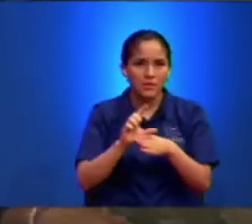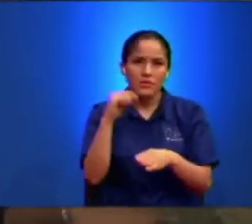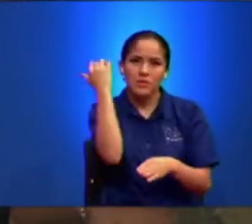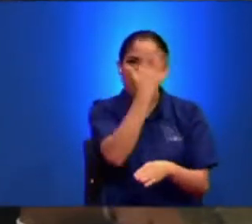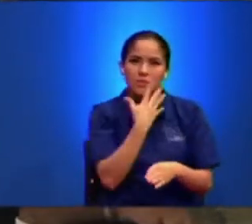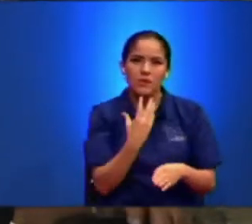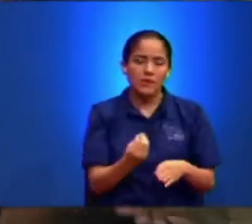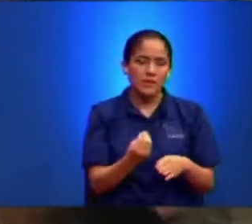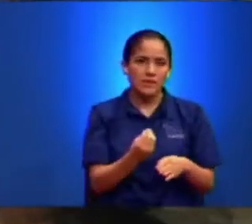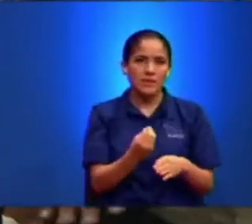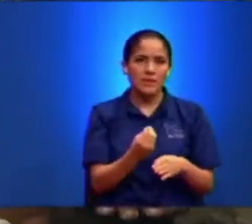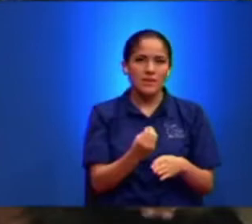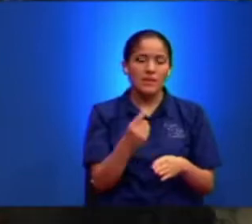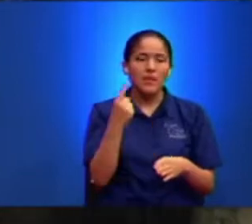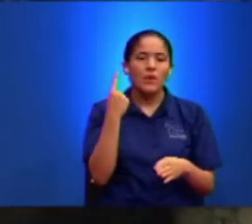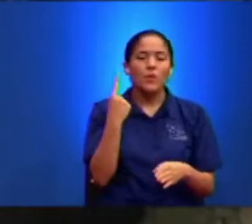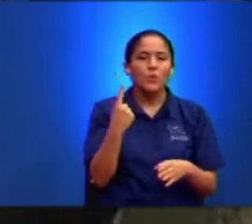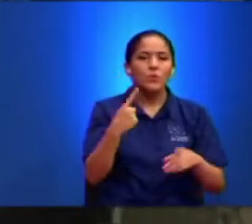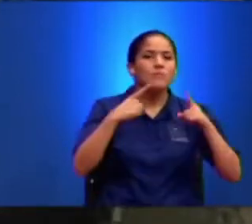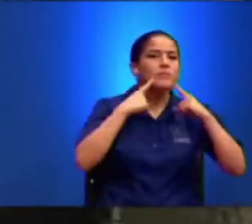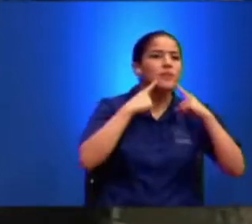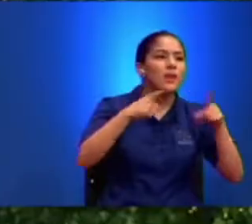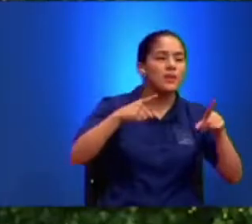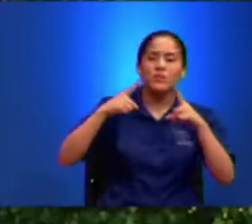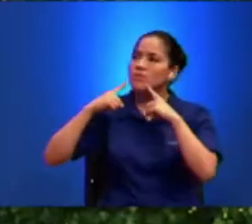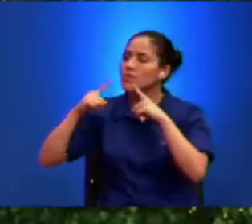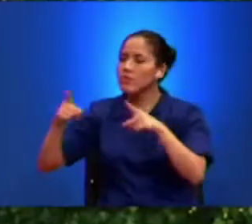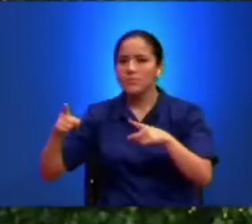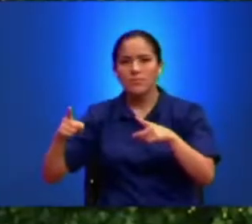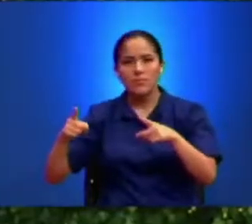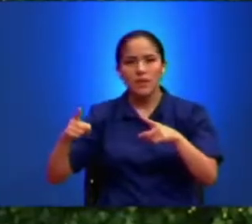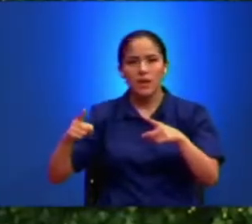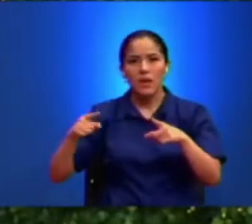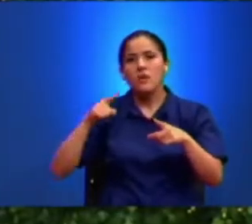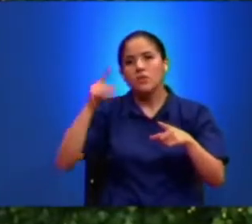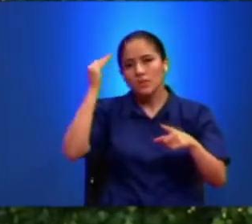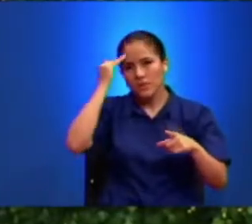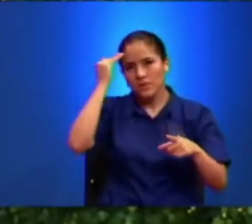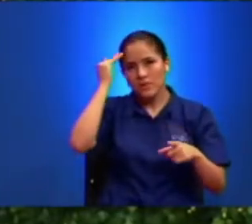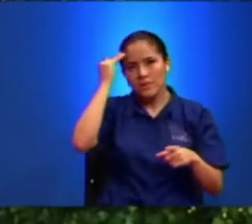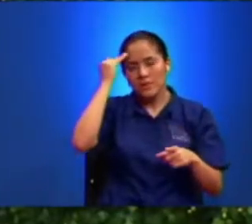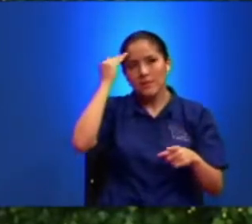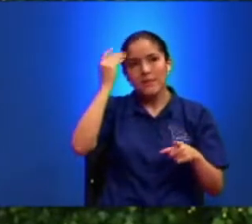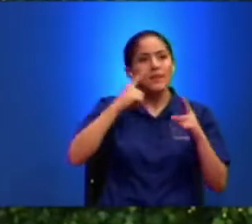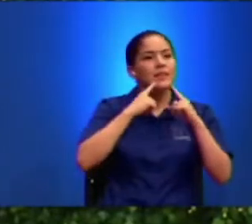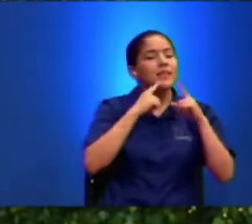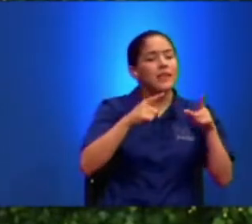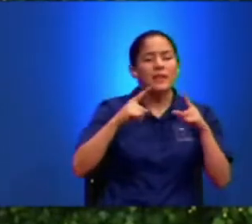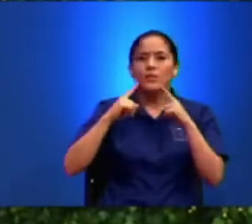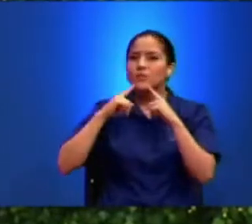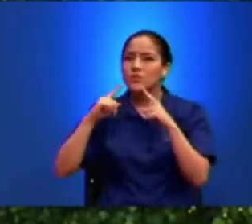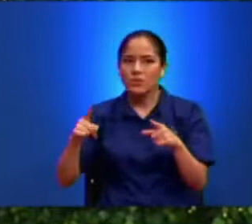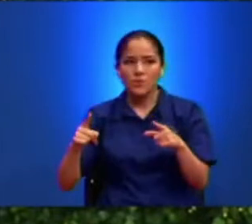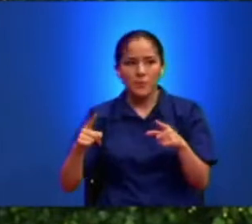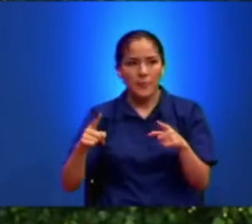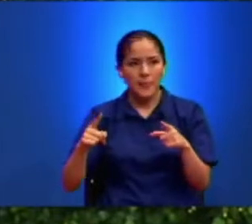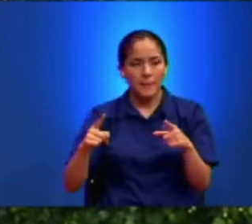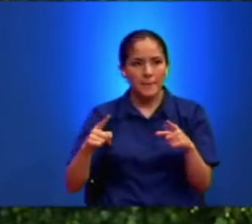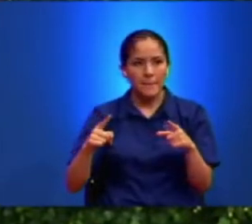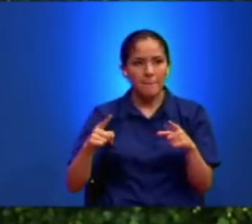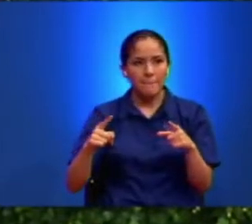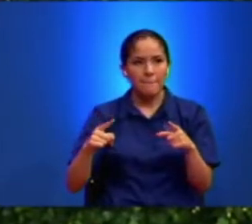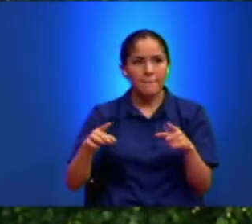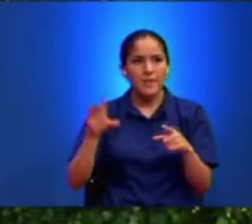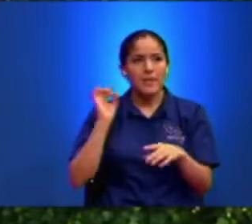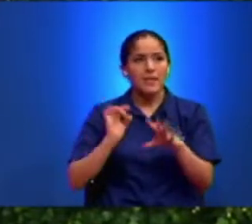es una especie de anunciación Usted sabe que la anunciación es un término que